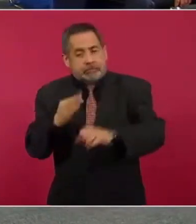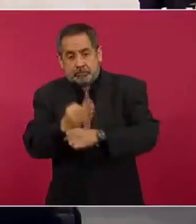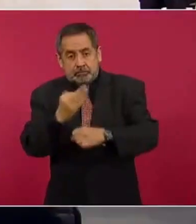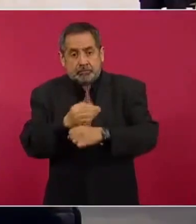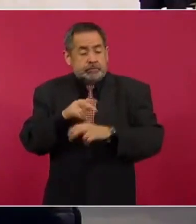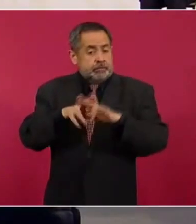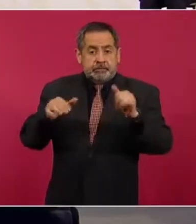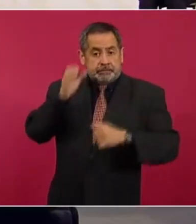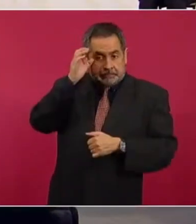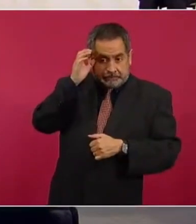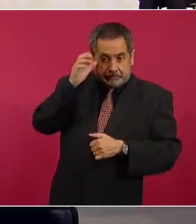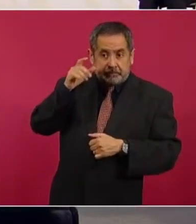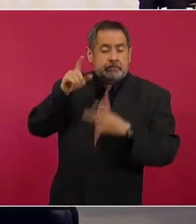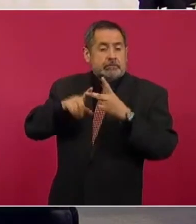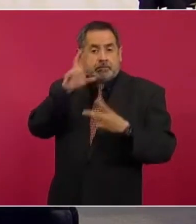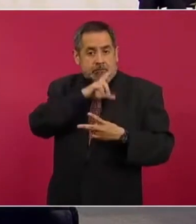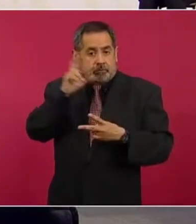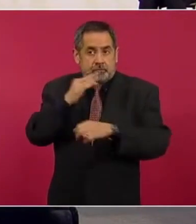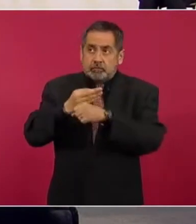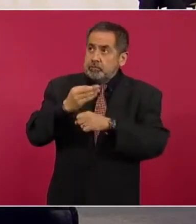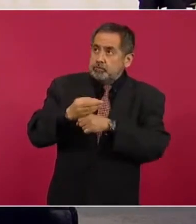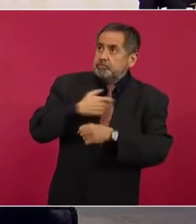Rusia.